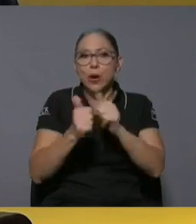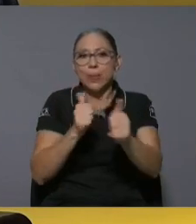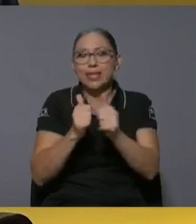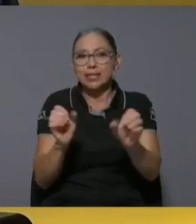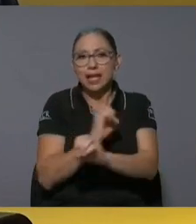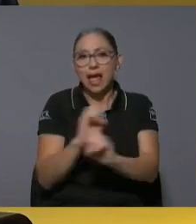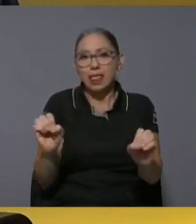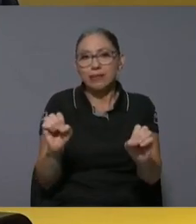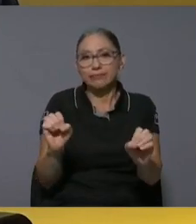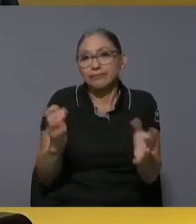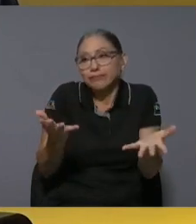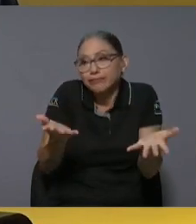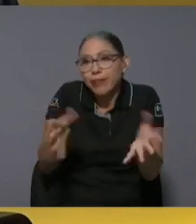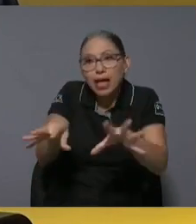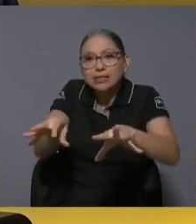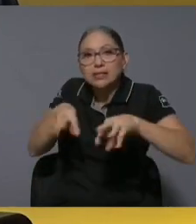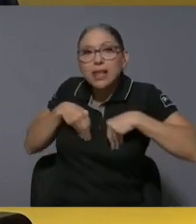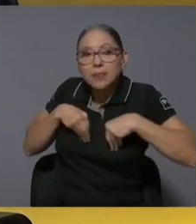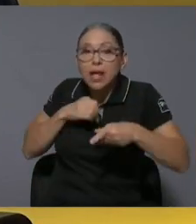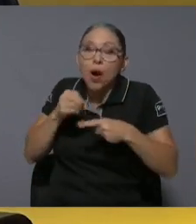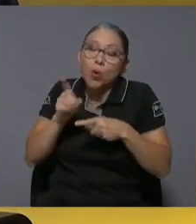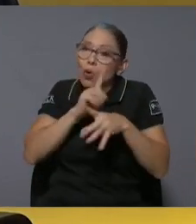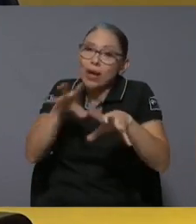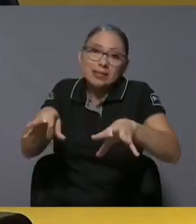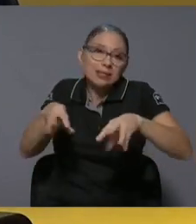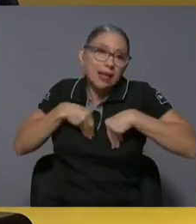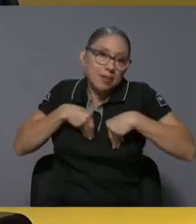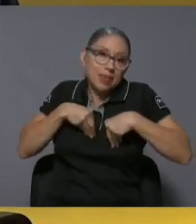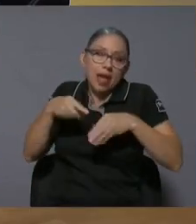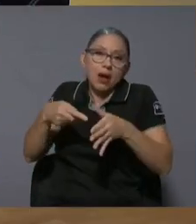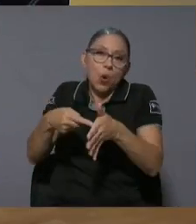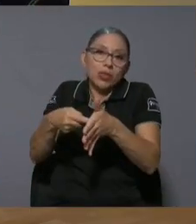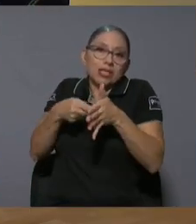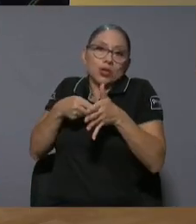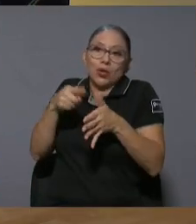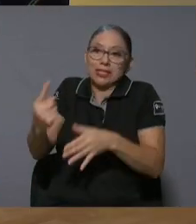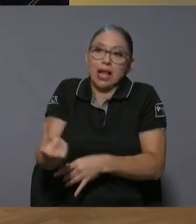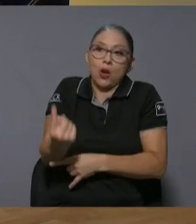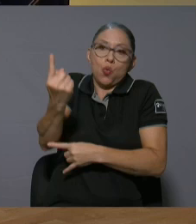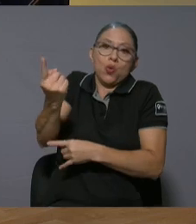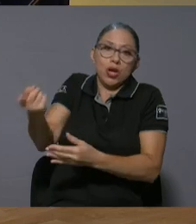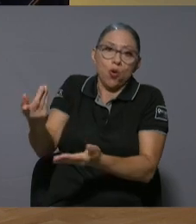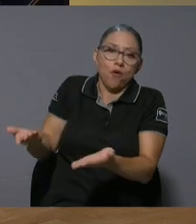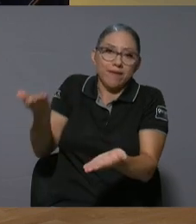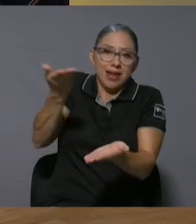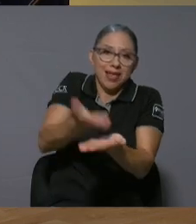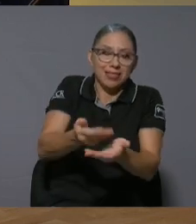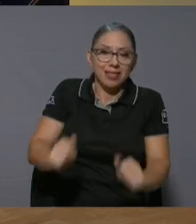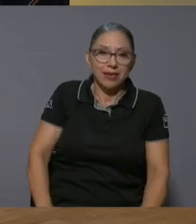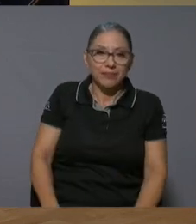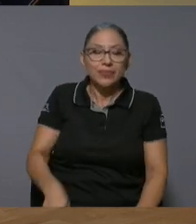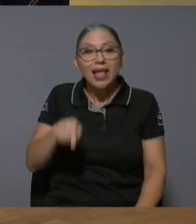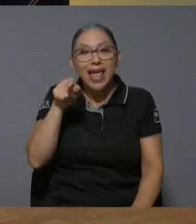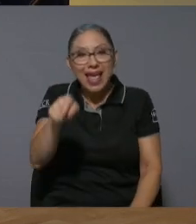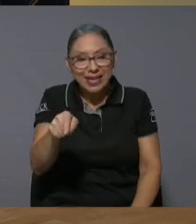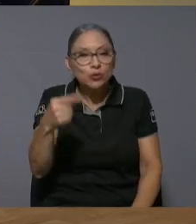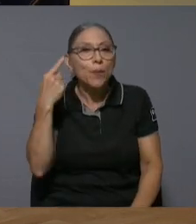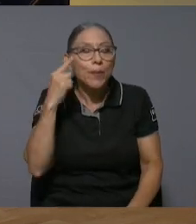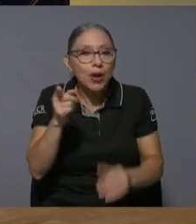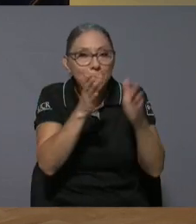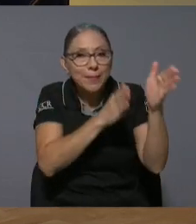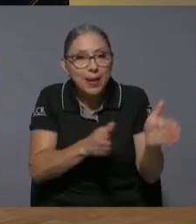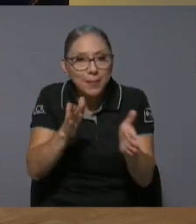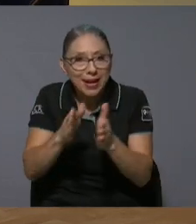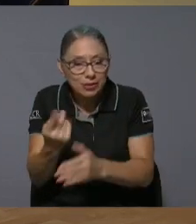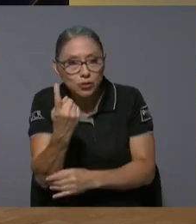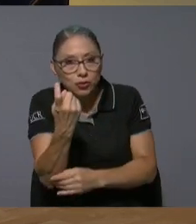aceptando o no las condiciones que plantee el único oferente eso por el lado de la preparación que nos falta luego tenemos